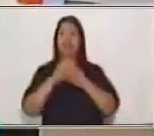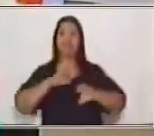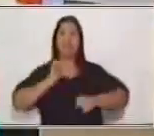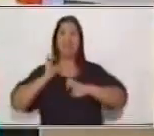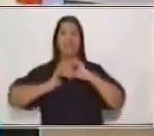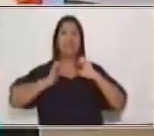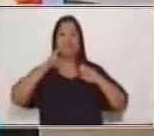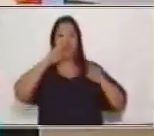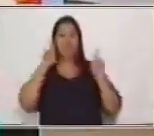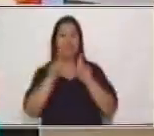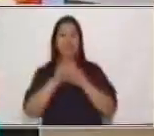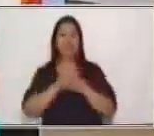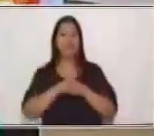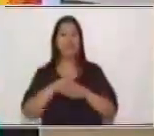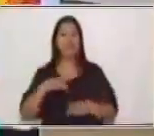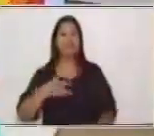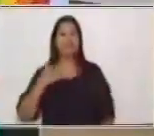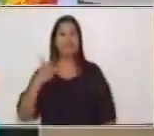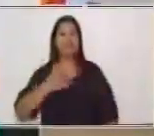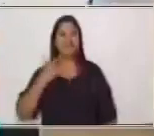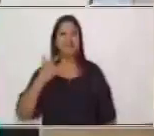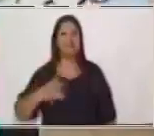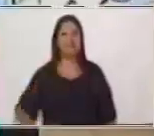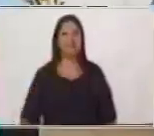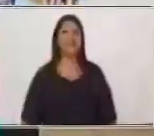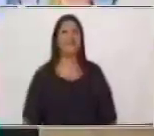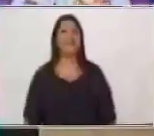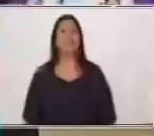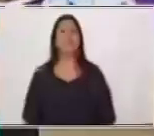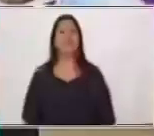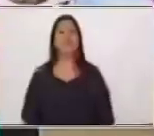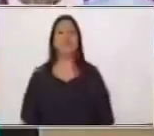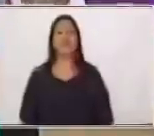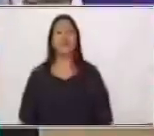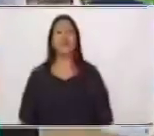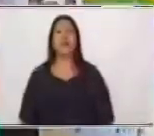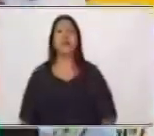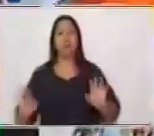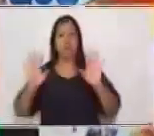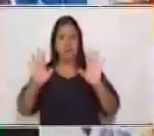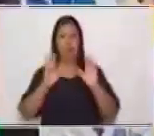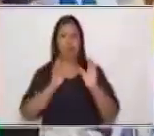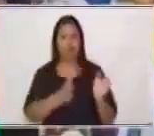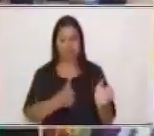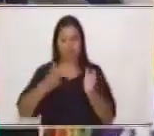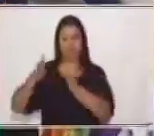nuestros sentimientos. Muy bien, vamos a colocar por acá nuestro arco iris